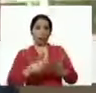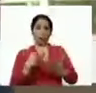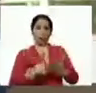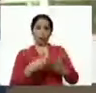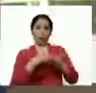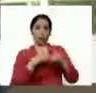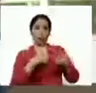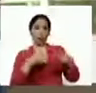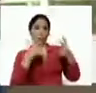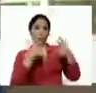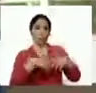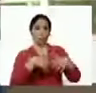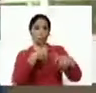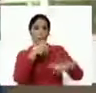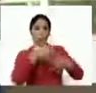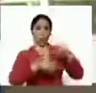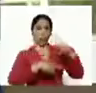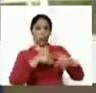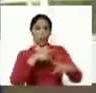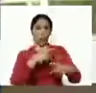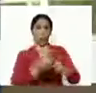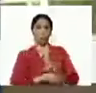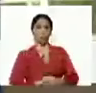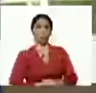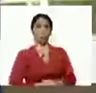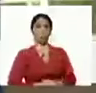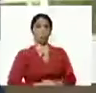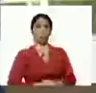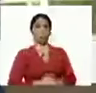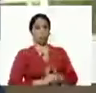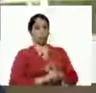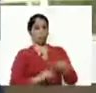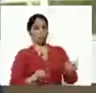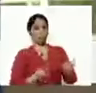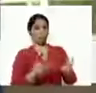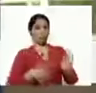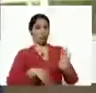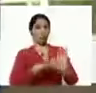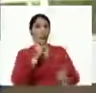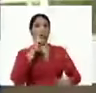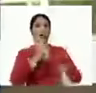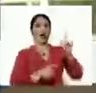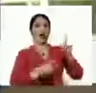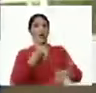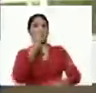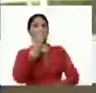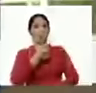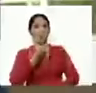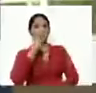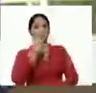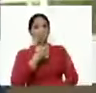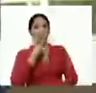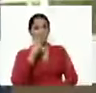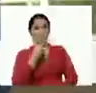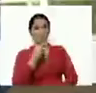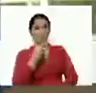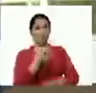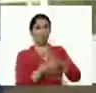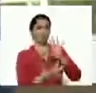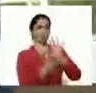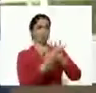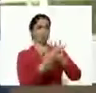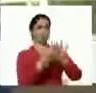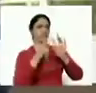de las cuales usted hoy va a reafirmar algunas políticas en ese sentido vinculadas al tema